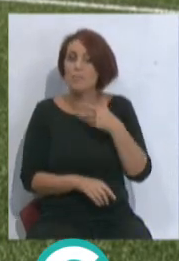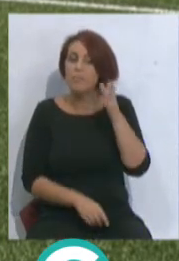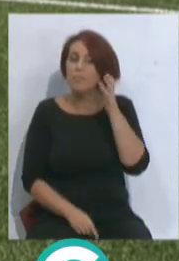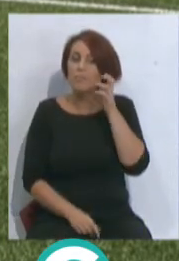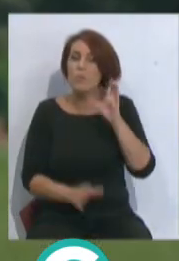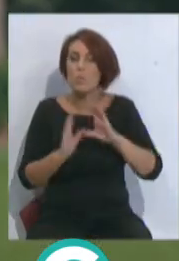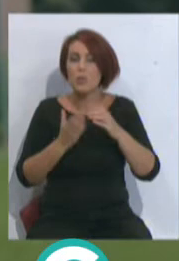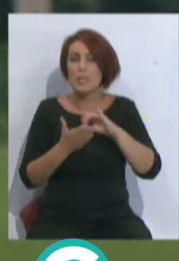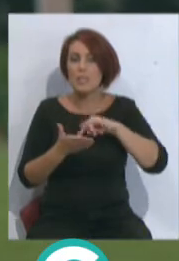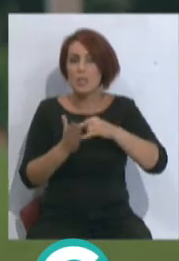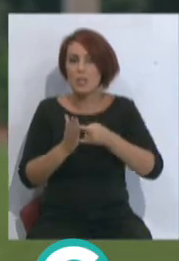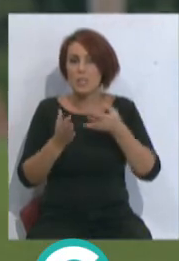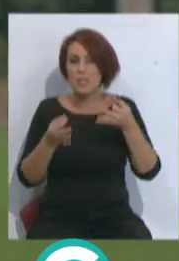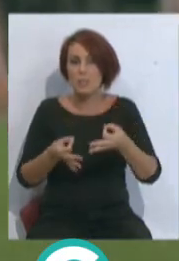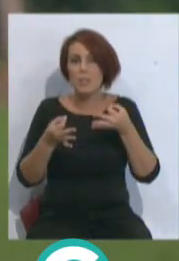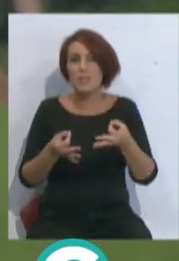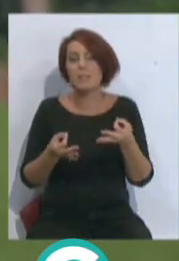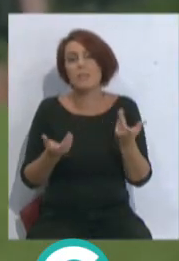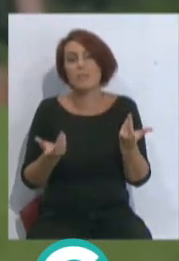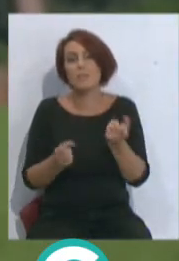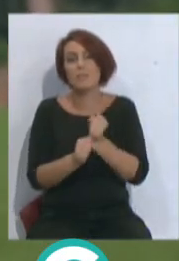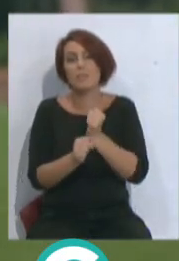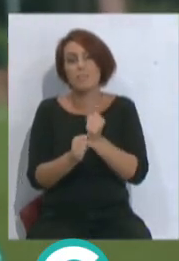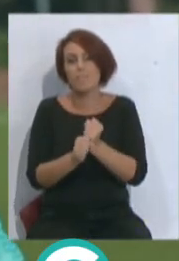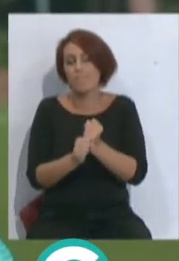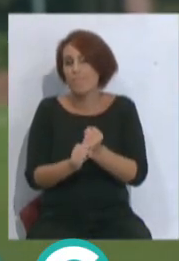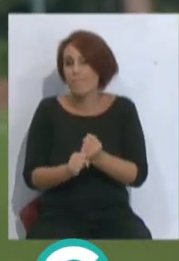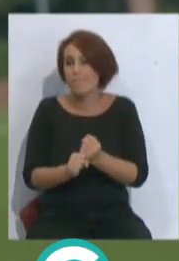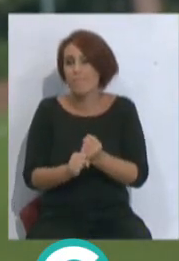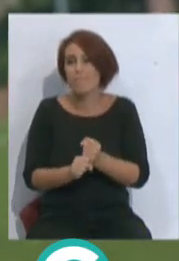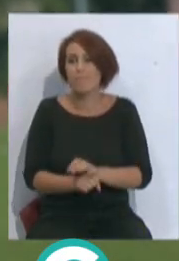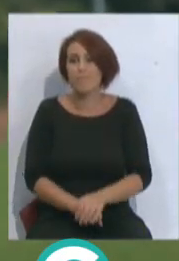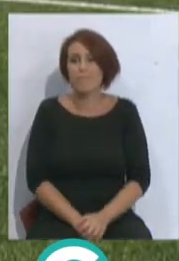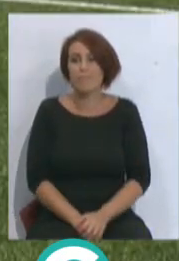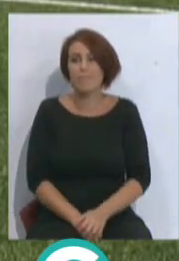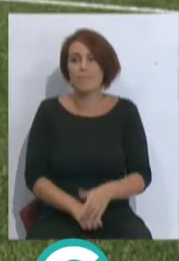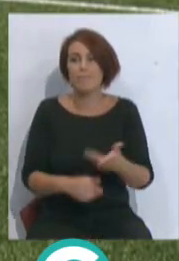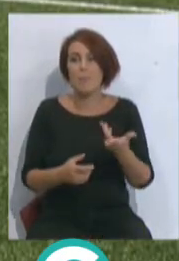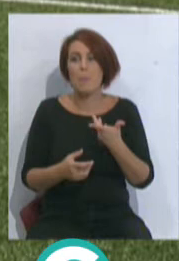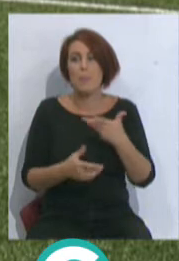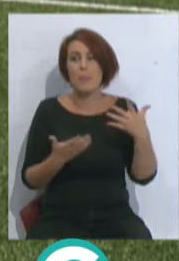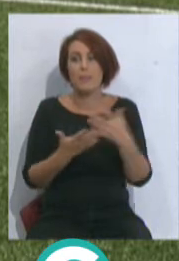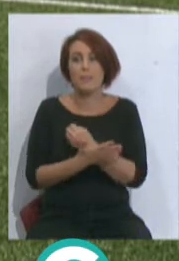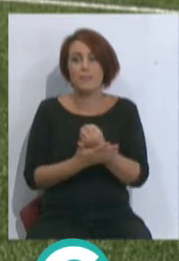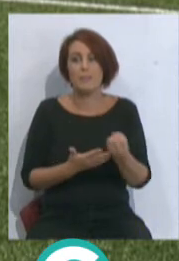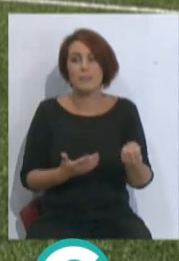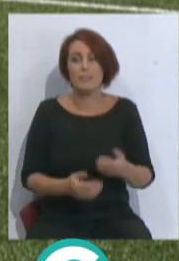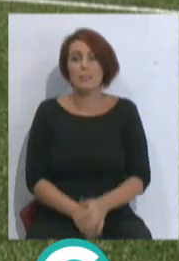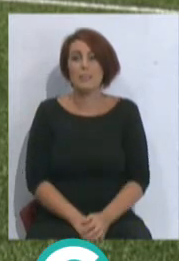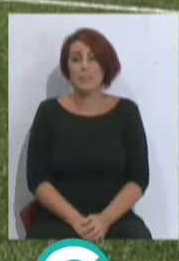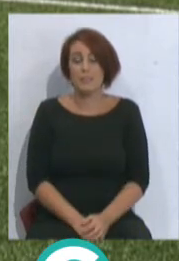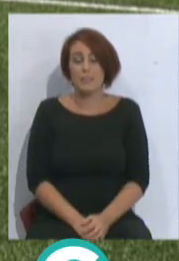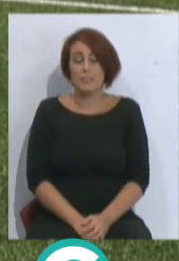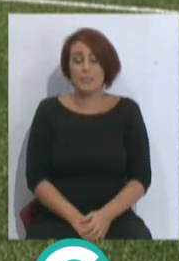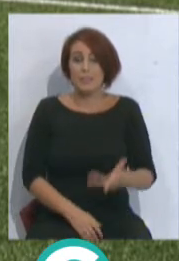que tengan siempre y nada, hay que trabajar con humildad y para adelante. Sobre todo de mi familia, que es la que me ha